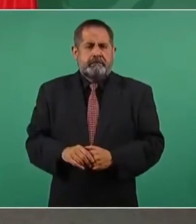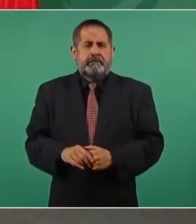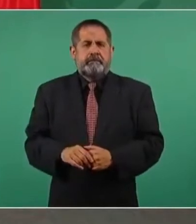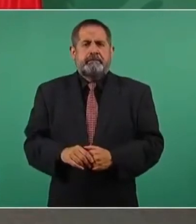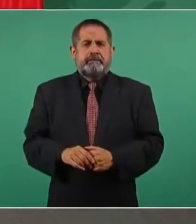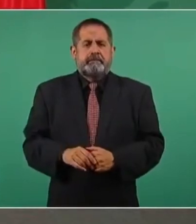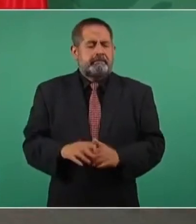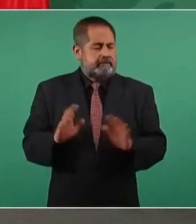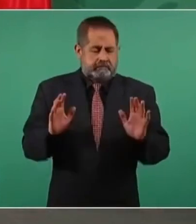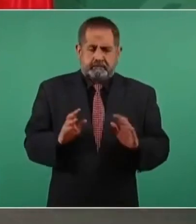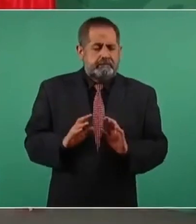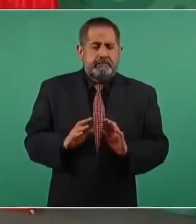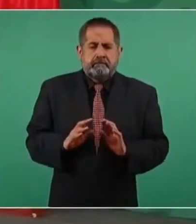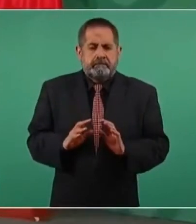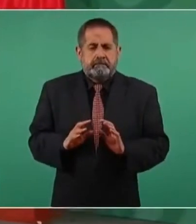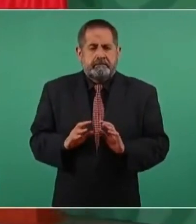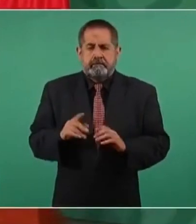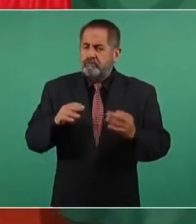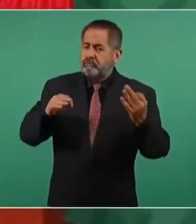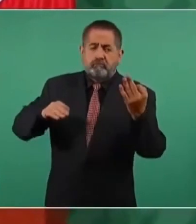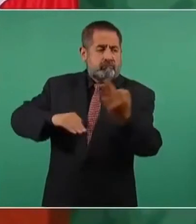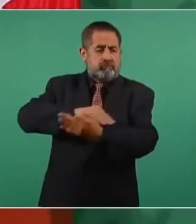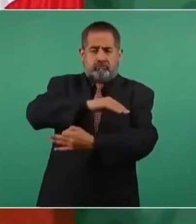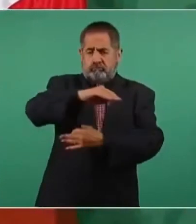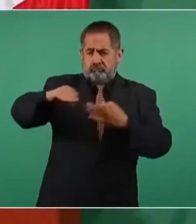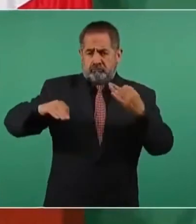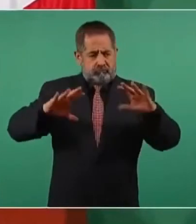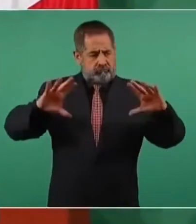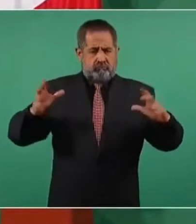entonces todos somos sociedad